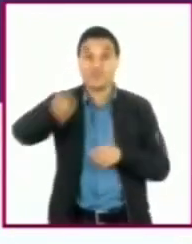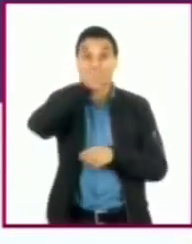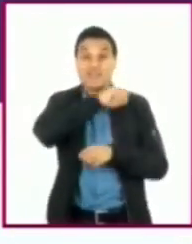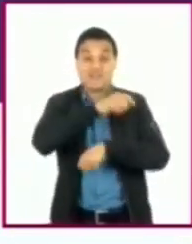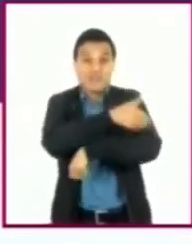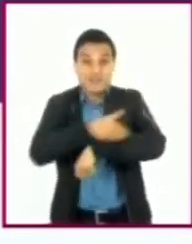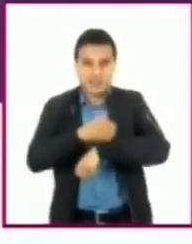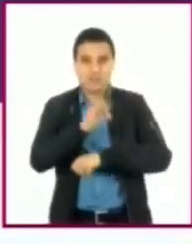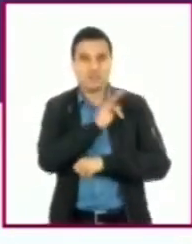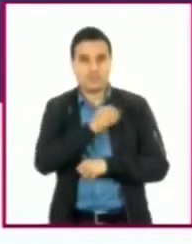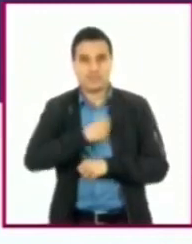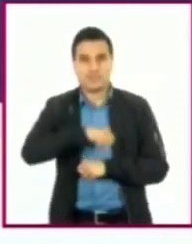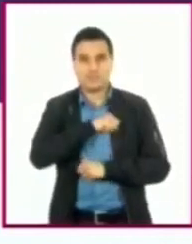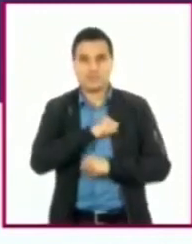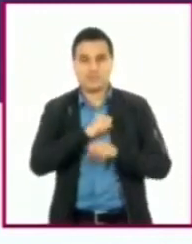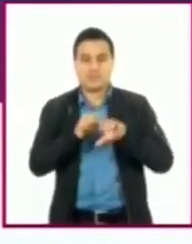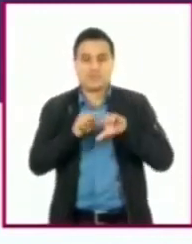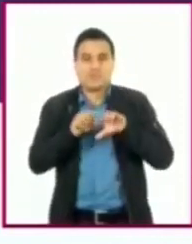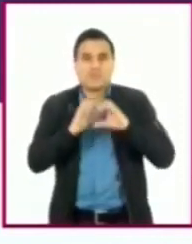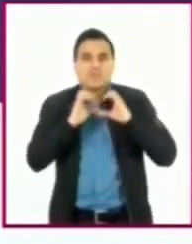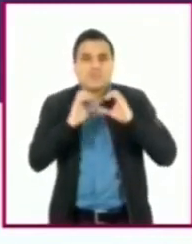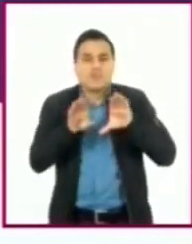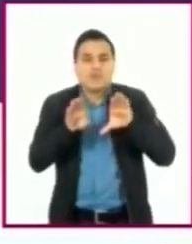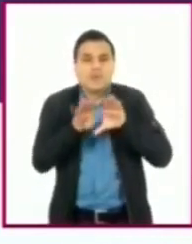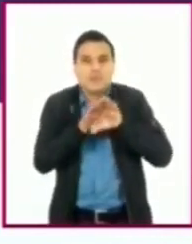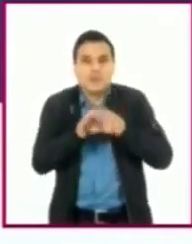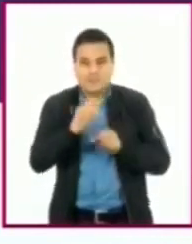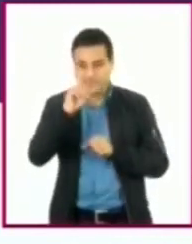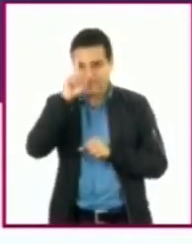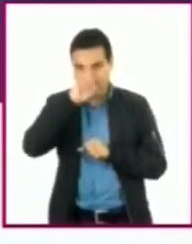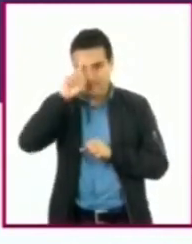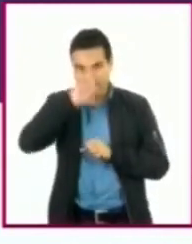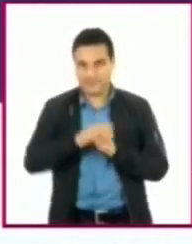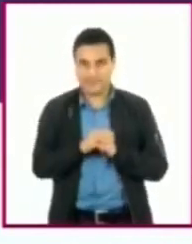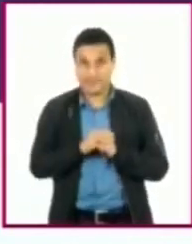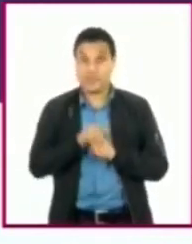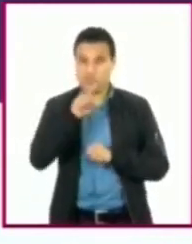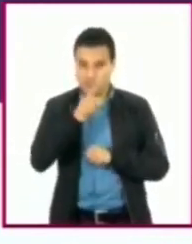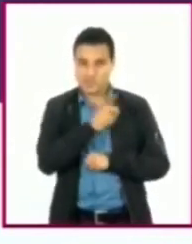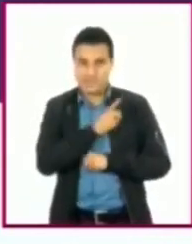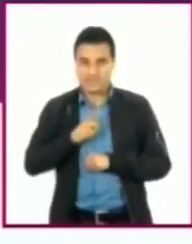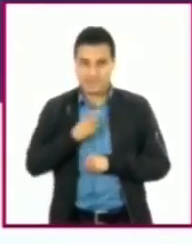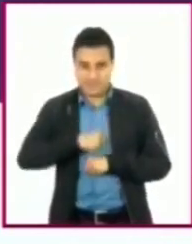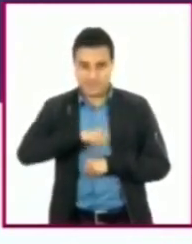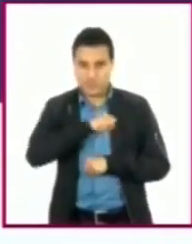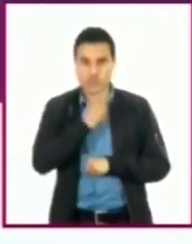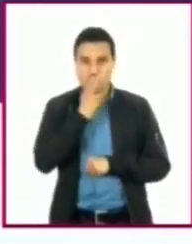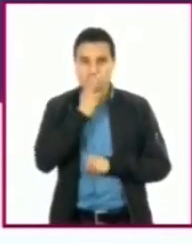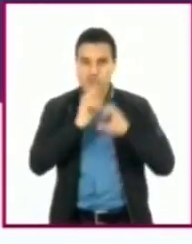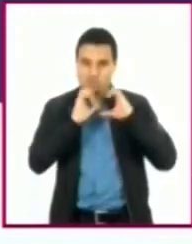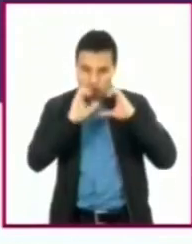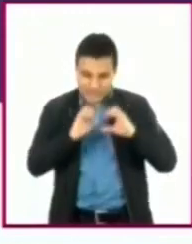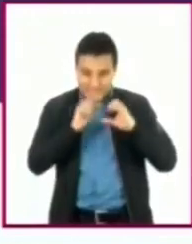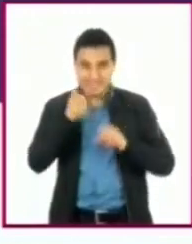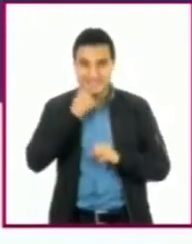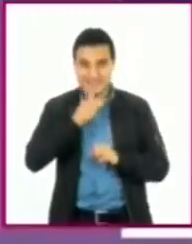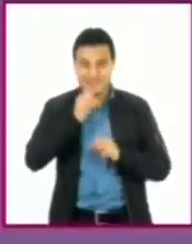cuidar su salud. Recuerda que la buena salud se construye, la buena salud se conserva. ¡Hasta la próxima!